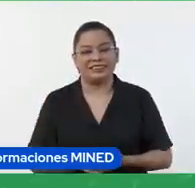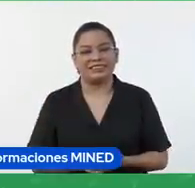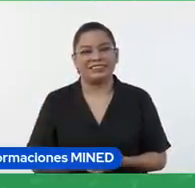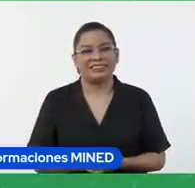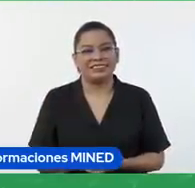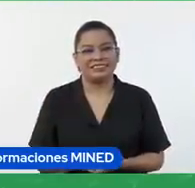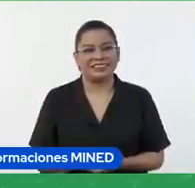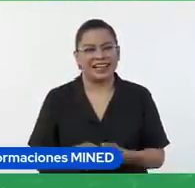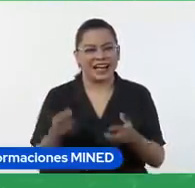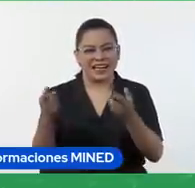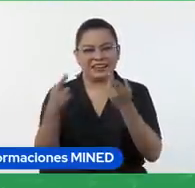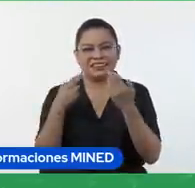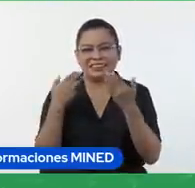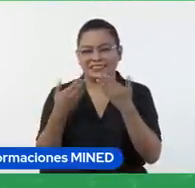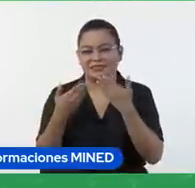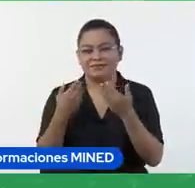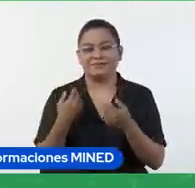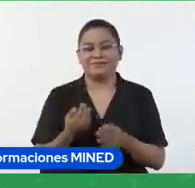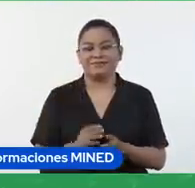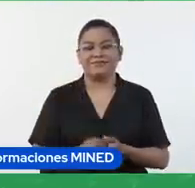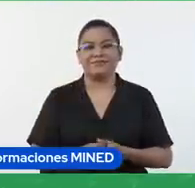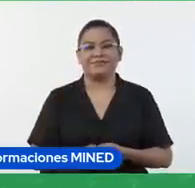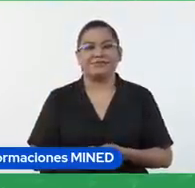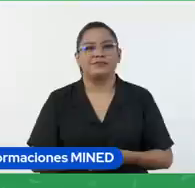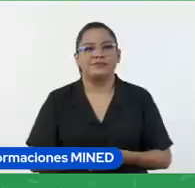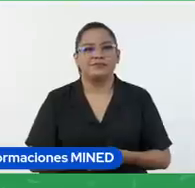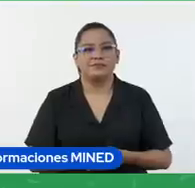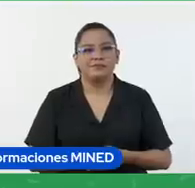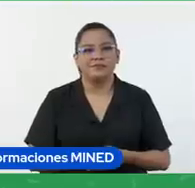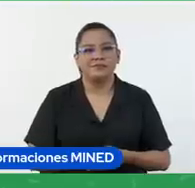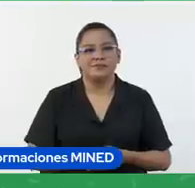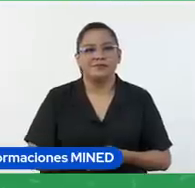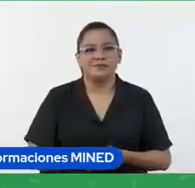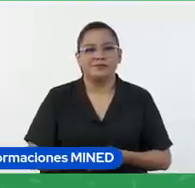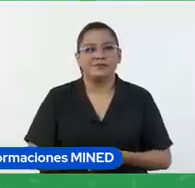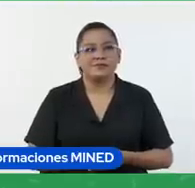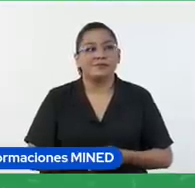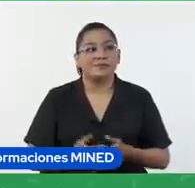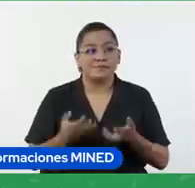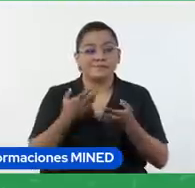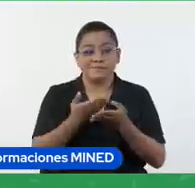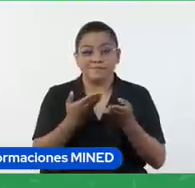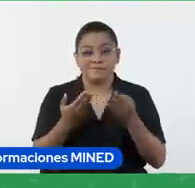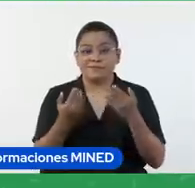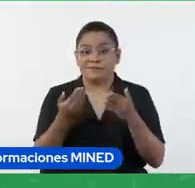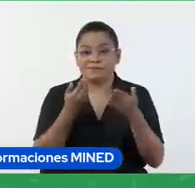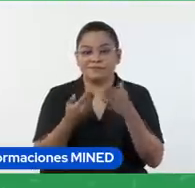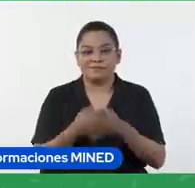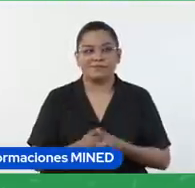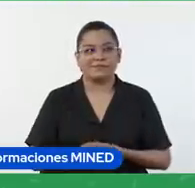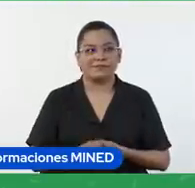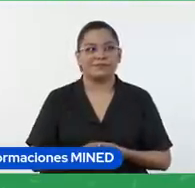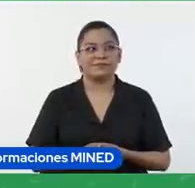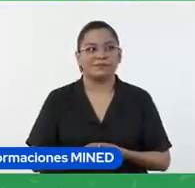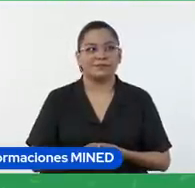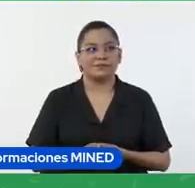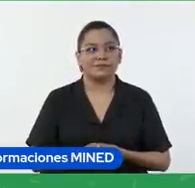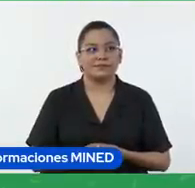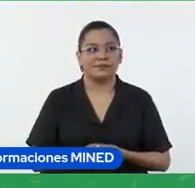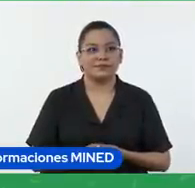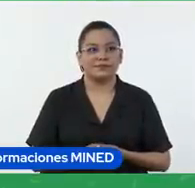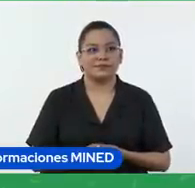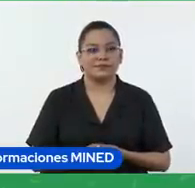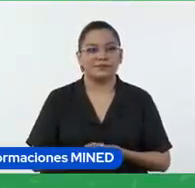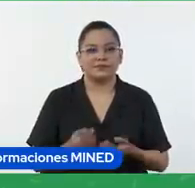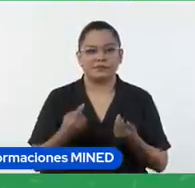respuestas han mencionado bastantes aplicaciones verdad bastantes herramientas de todas formas ahí la dejo